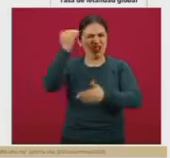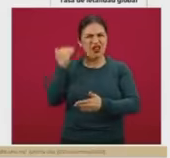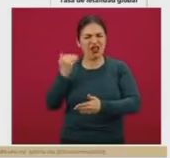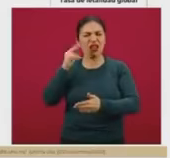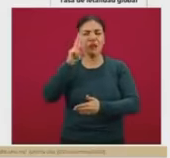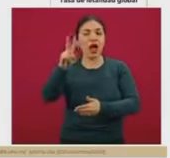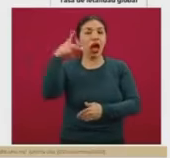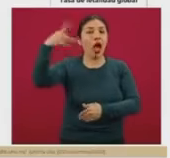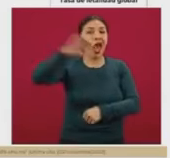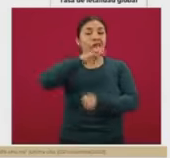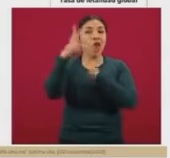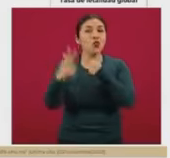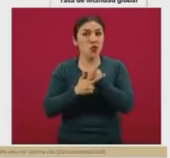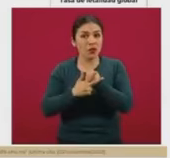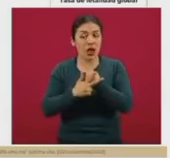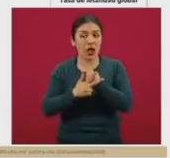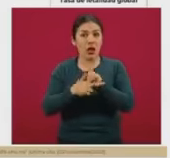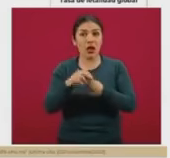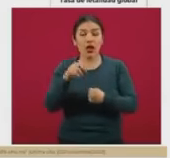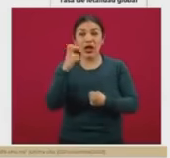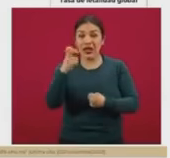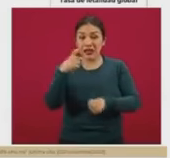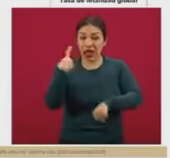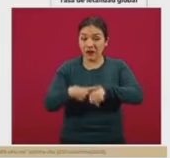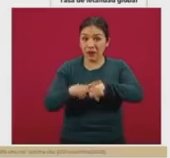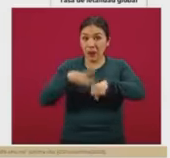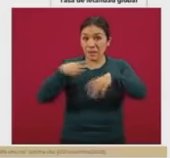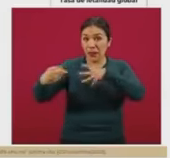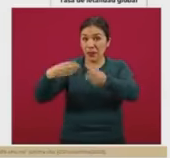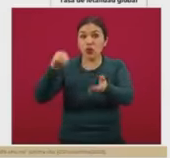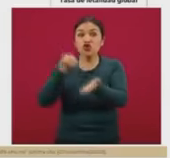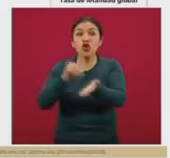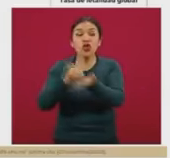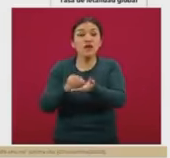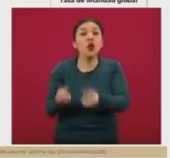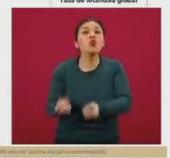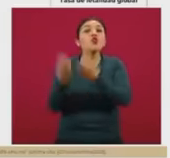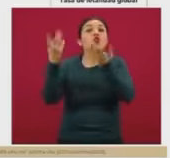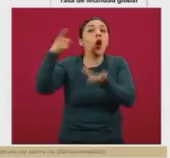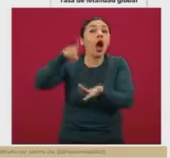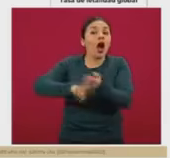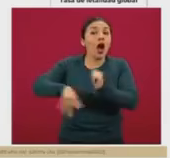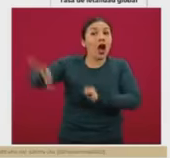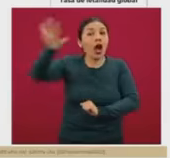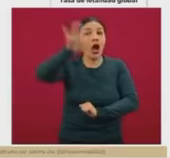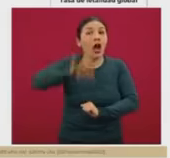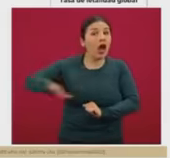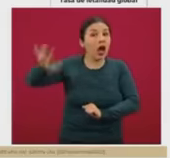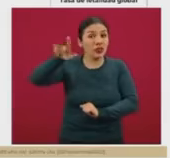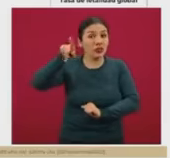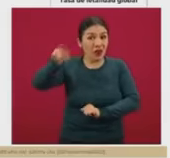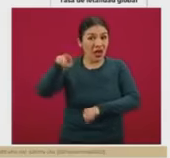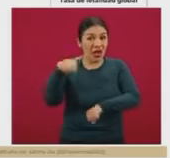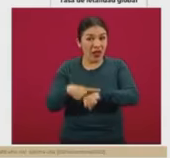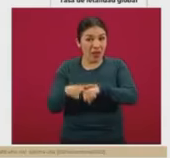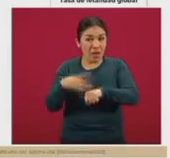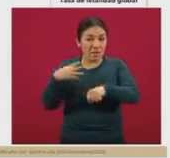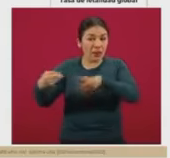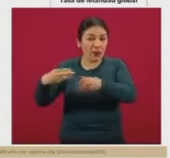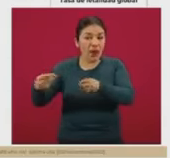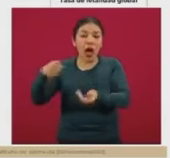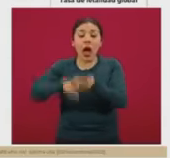como el continente europeo para efectos de la epidemia activa, que representa para efectos de la pandemia,